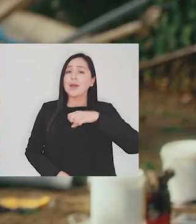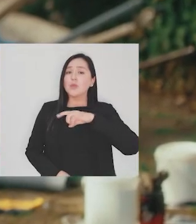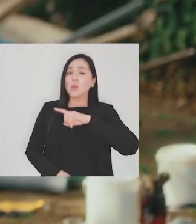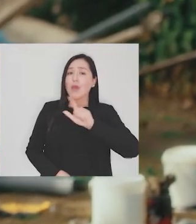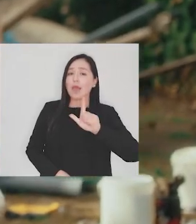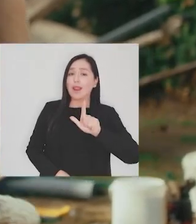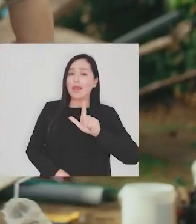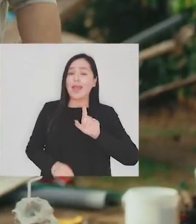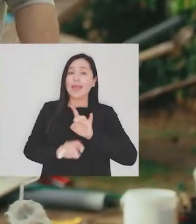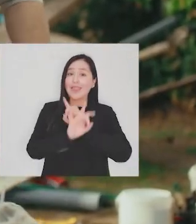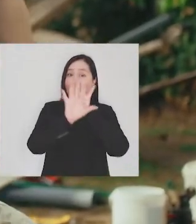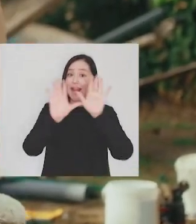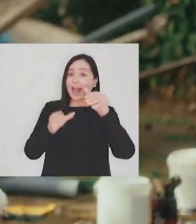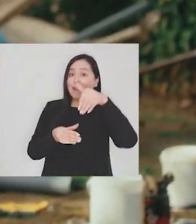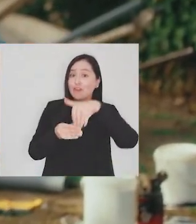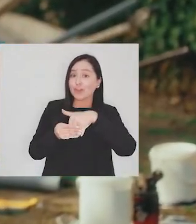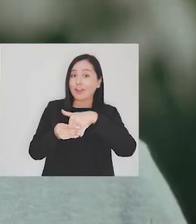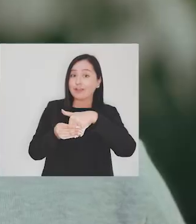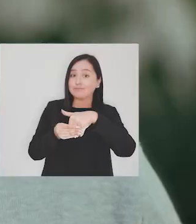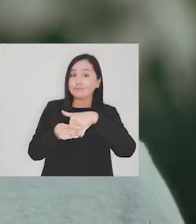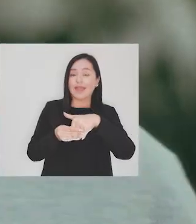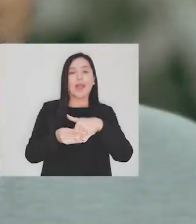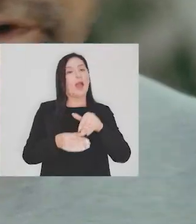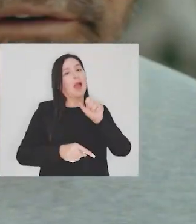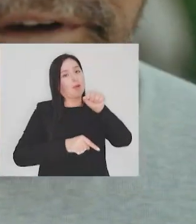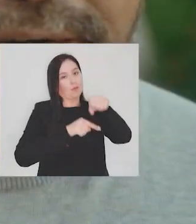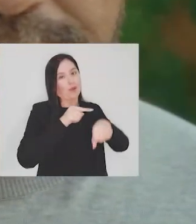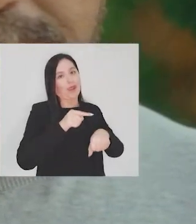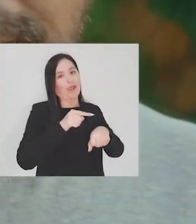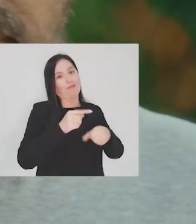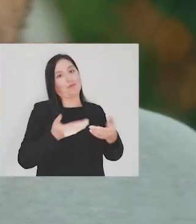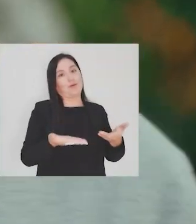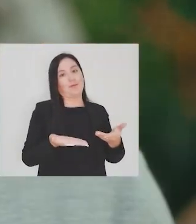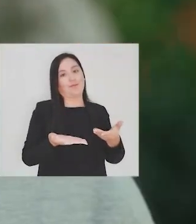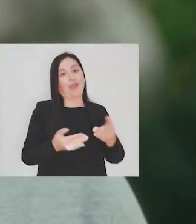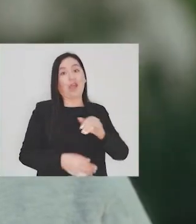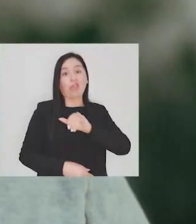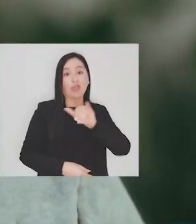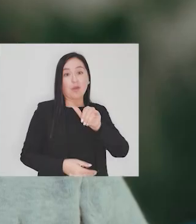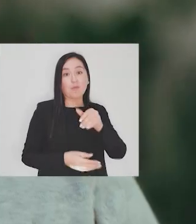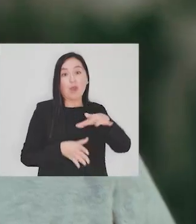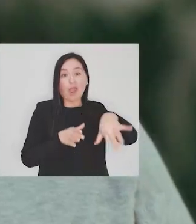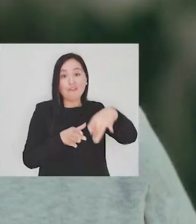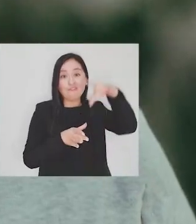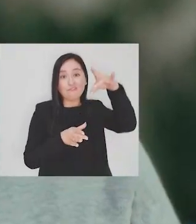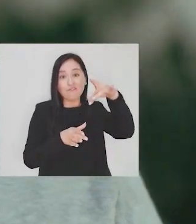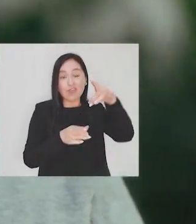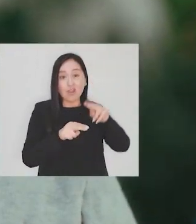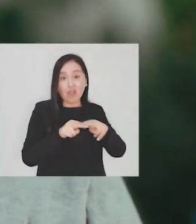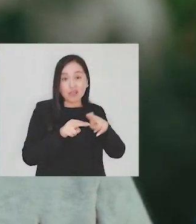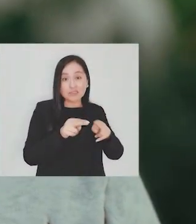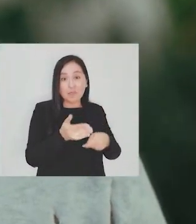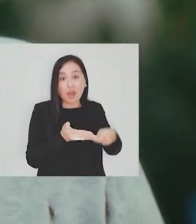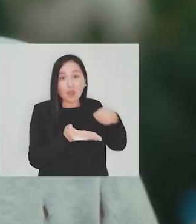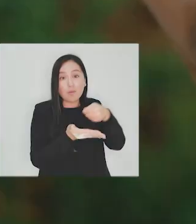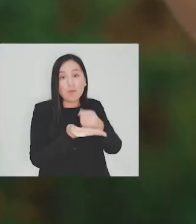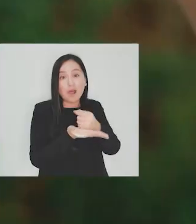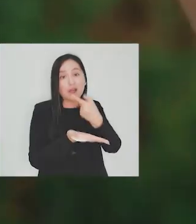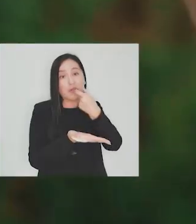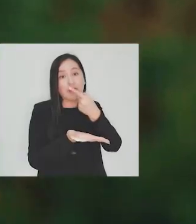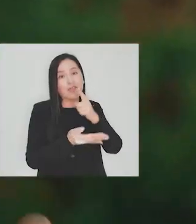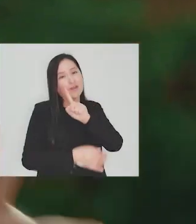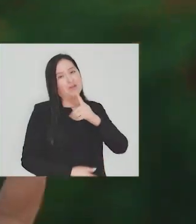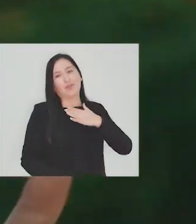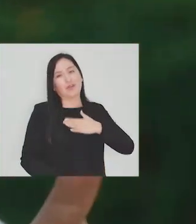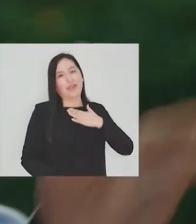Y, don Manuel, ¿ya tiene claro qué va a votar? ¡Apruebo, pues, jefe! Mire, que no quiero nada terminar haciendo bingo yo después para comprar los remedios. ¿Pero